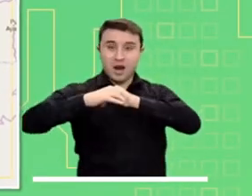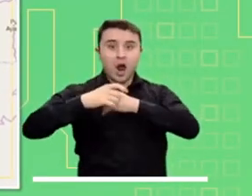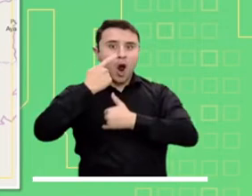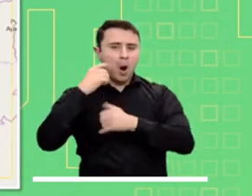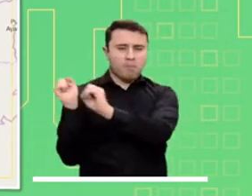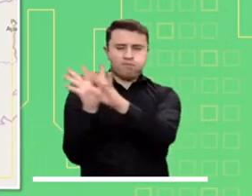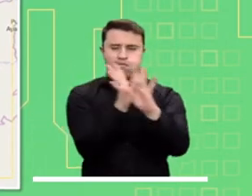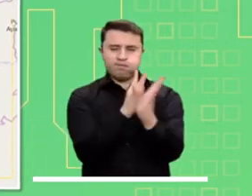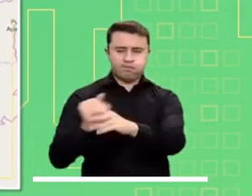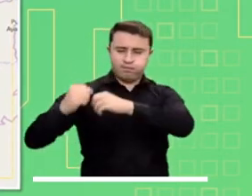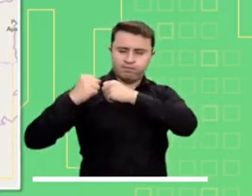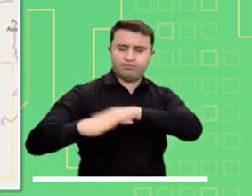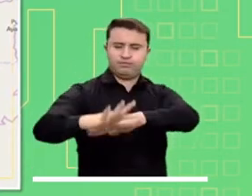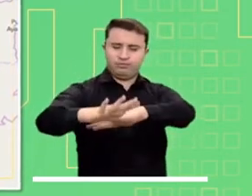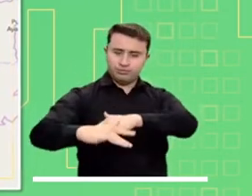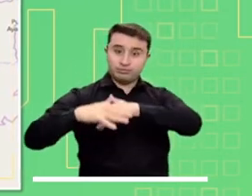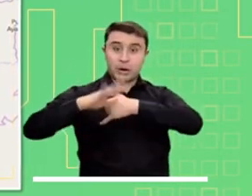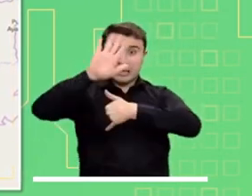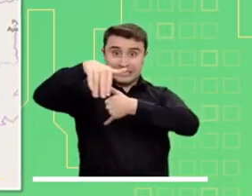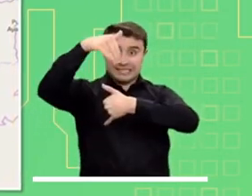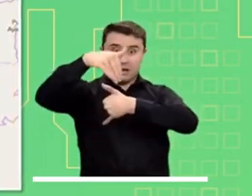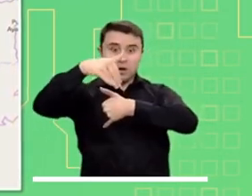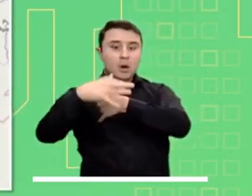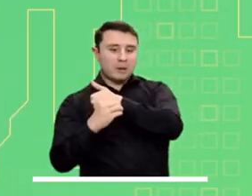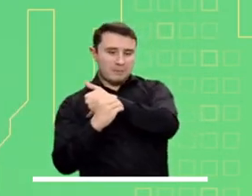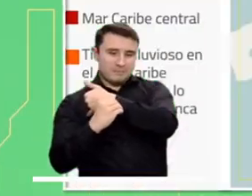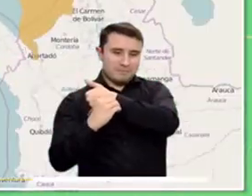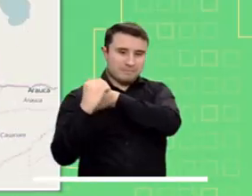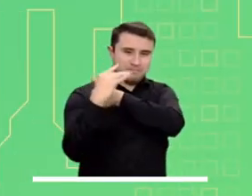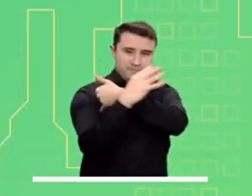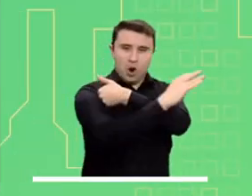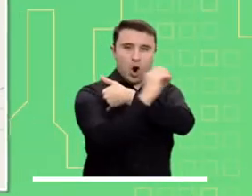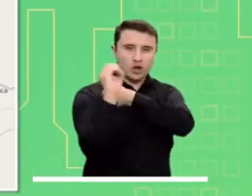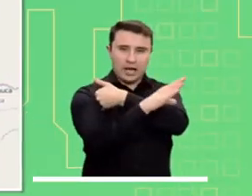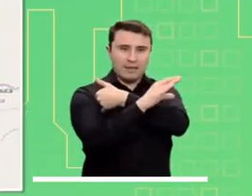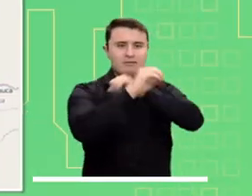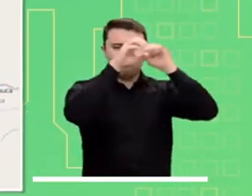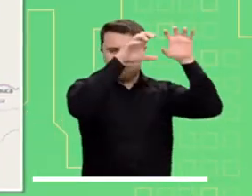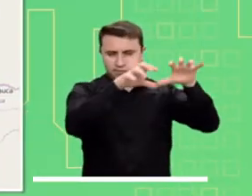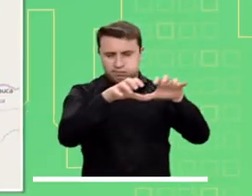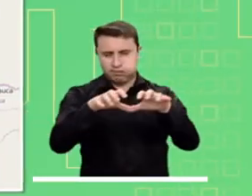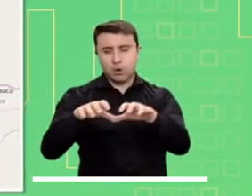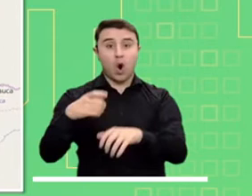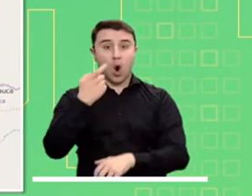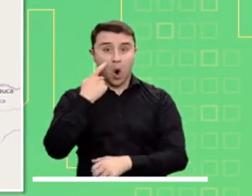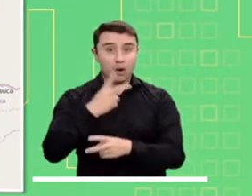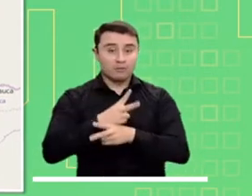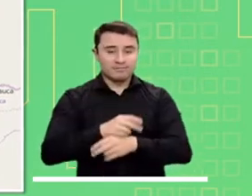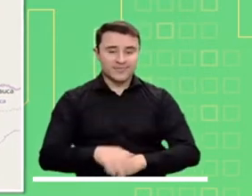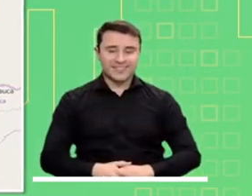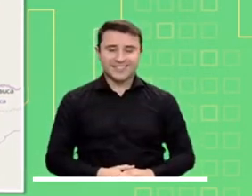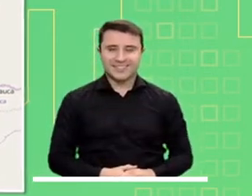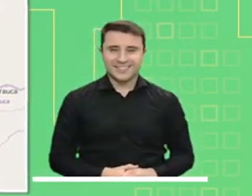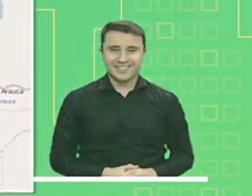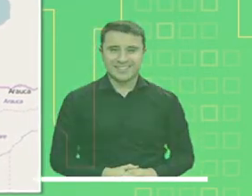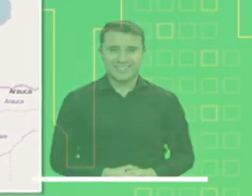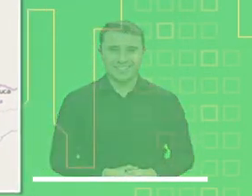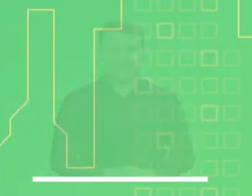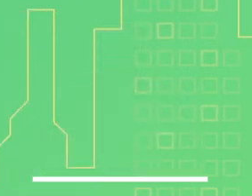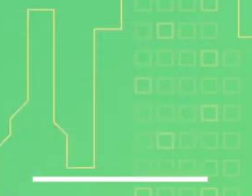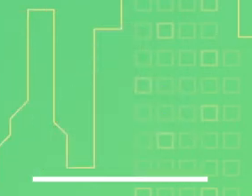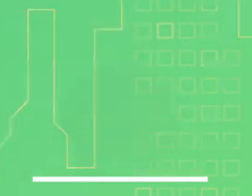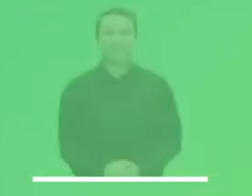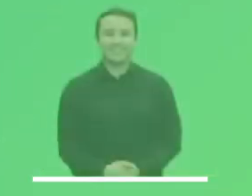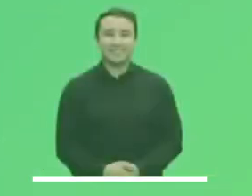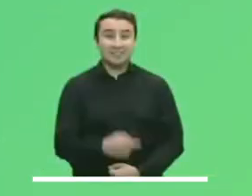deslizamientos en la región pacífica. En el mar Caribe se presenta alerta naranja por viento y oleaje en la zona central y por tiempo lluvioso en la zona